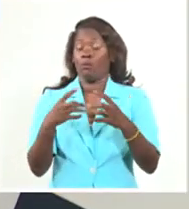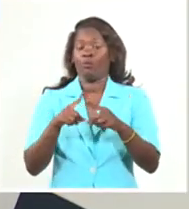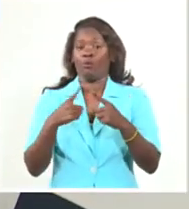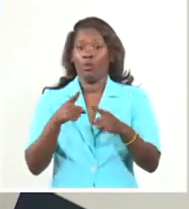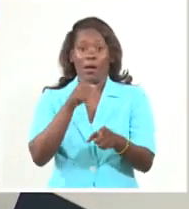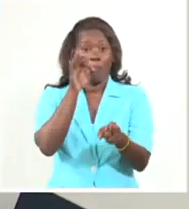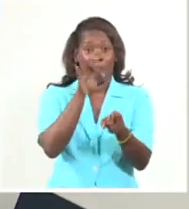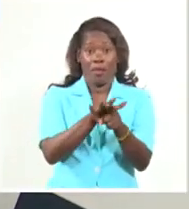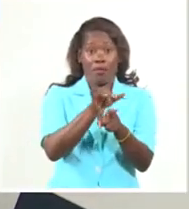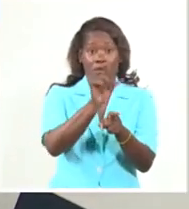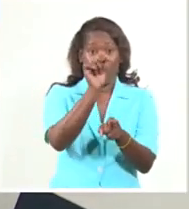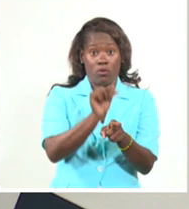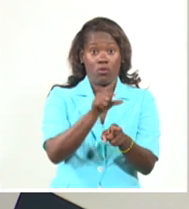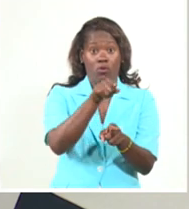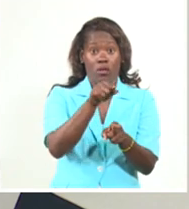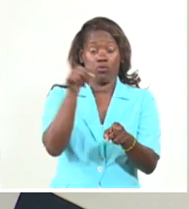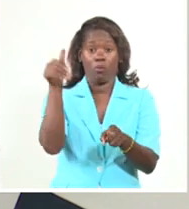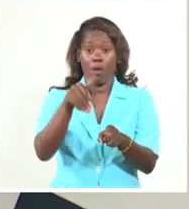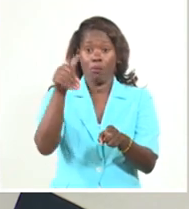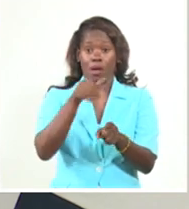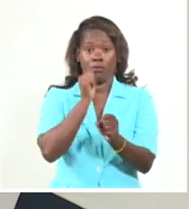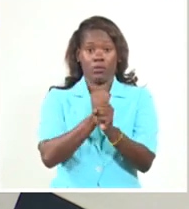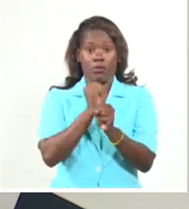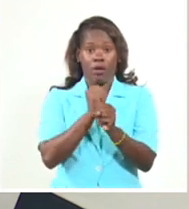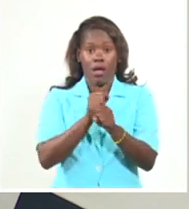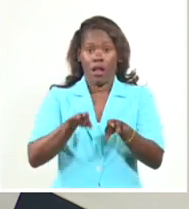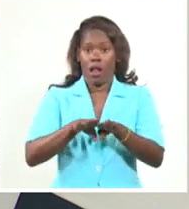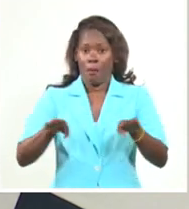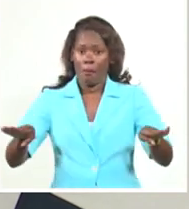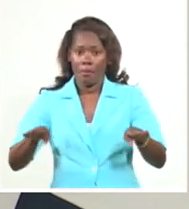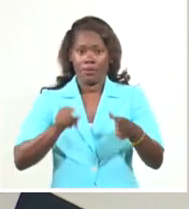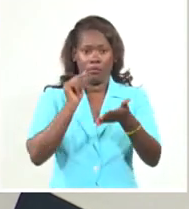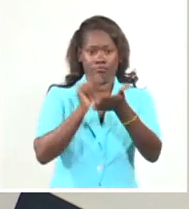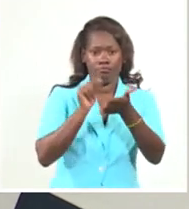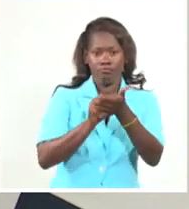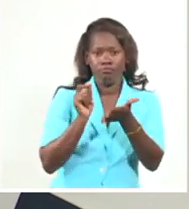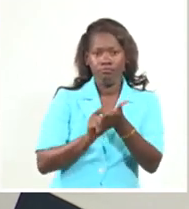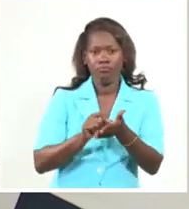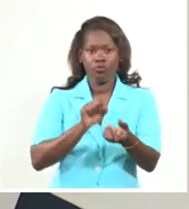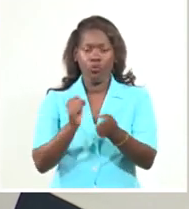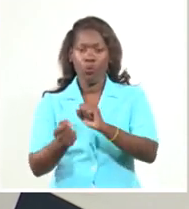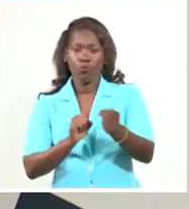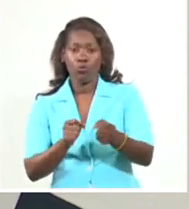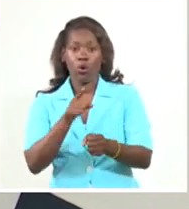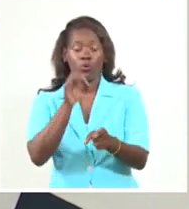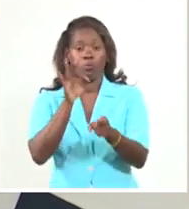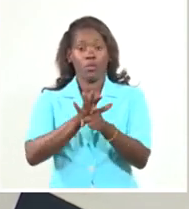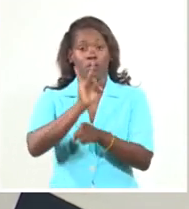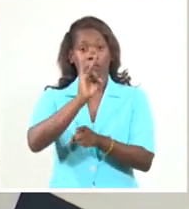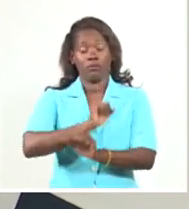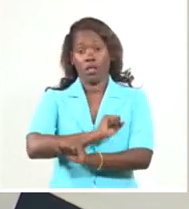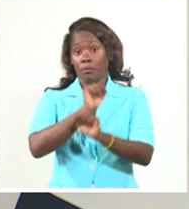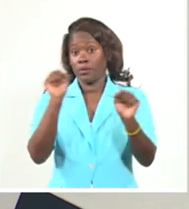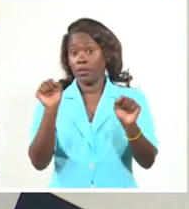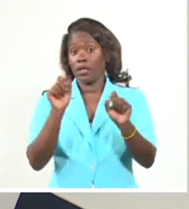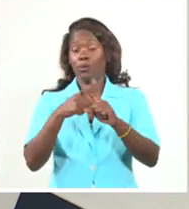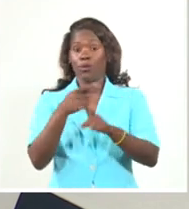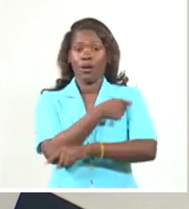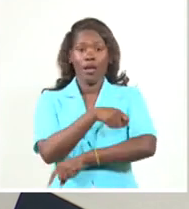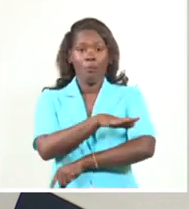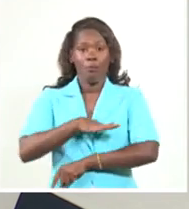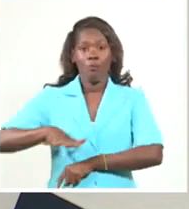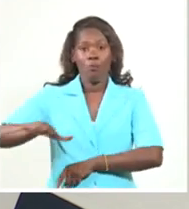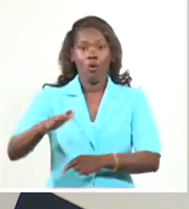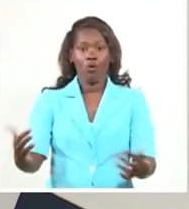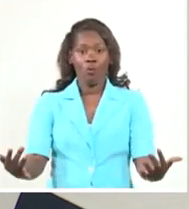constituyen a las 7 de la mañana son los que organizan y llevan todo el día de la votación en ese lugar donde acuden los electores y